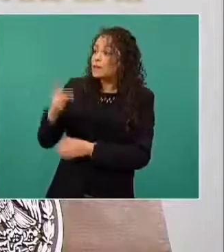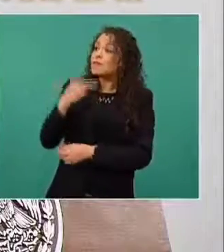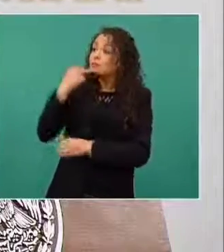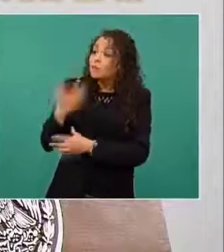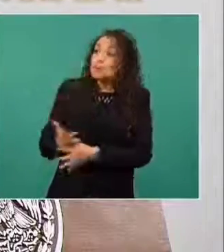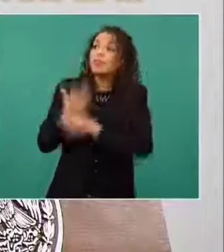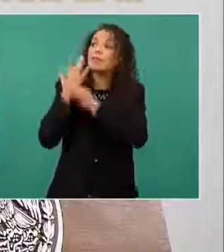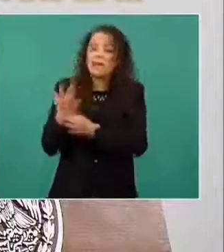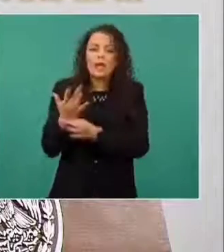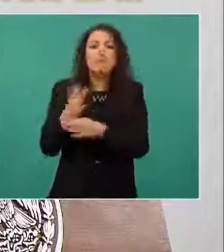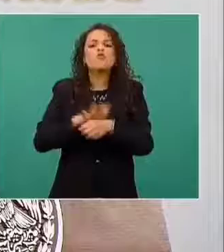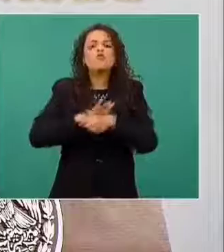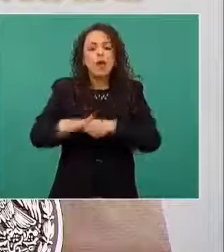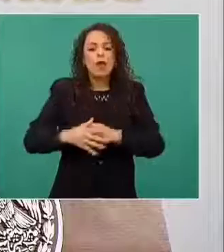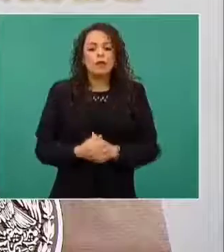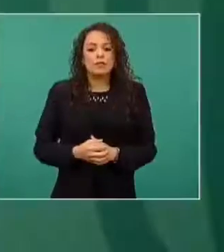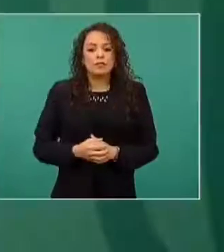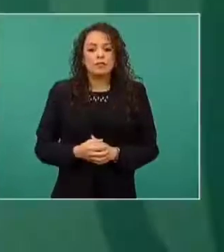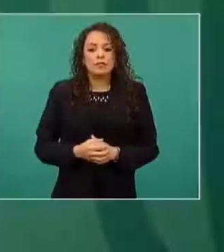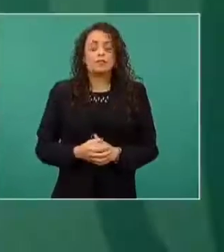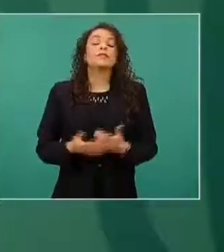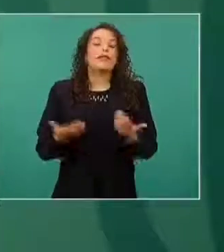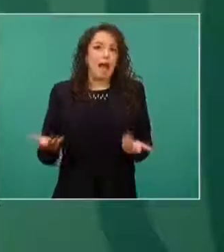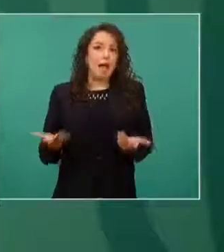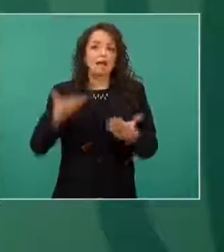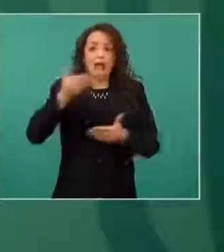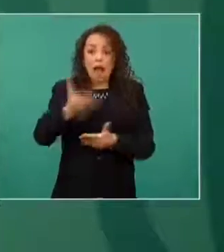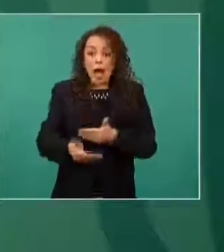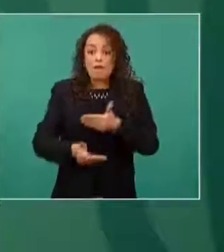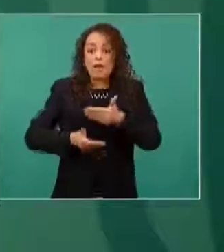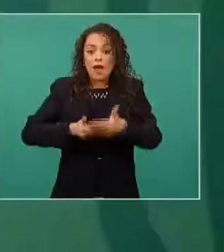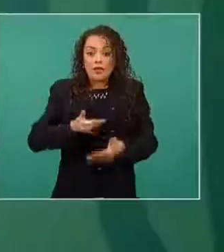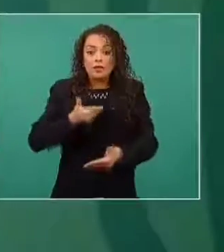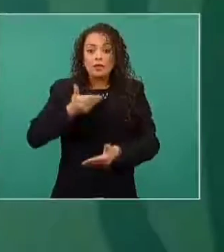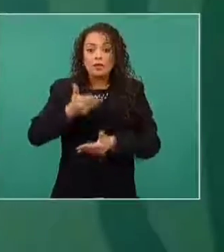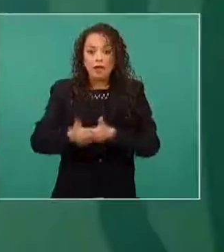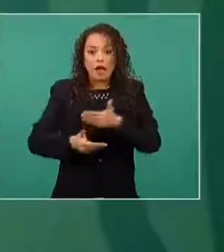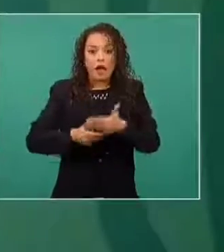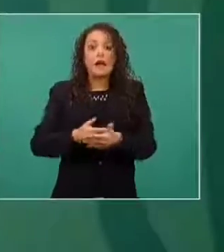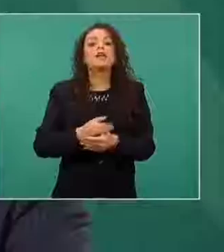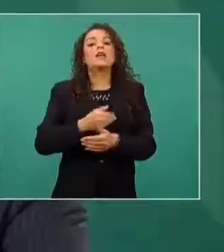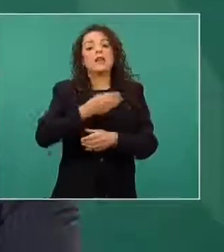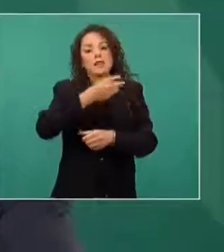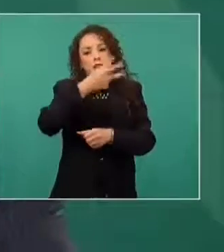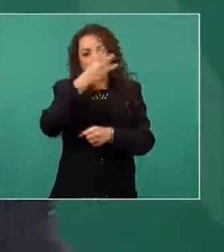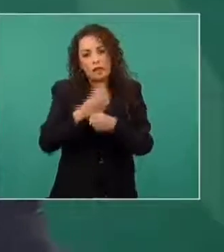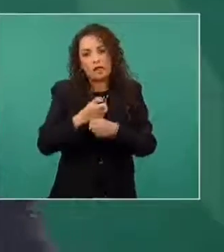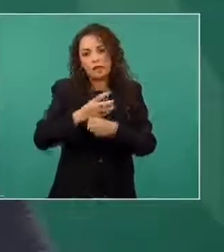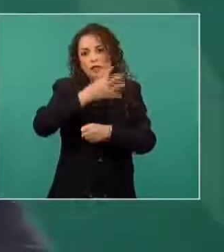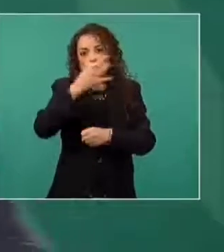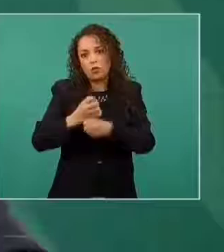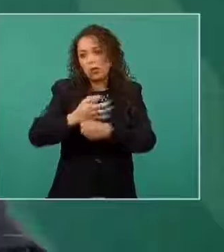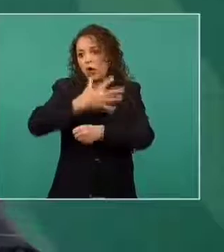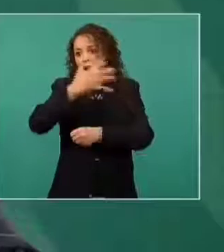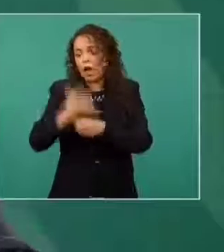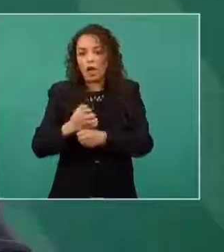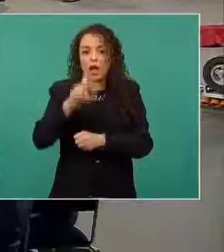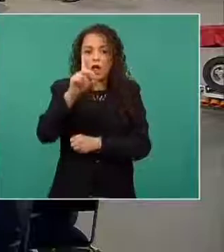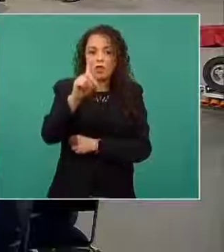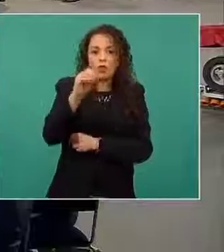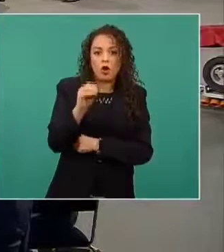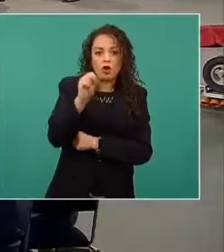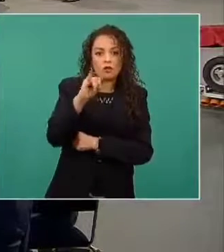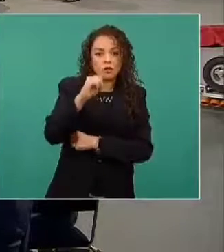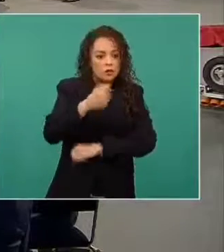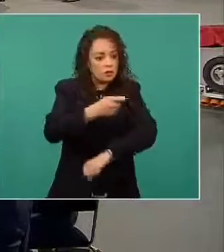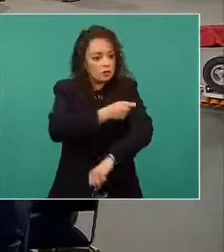en vez de avanzar en terceras dosis, cuartas dosis, quintas dosis, vacunación a